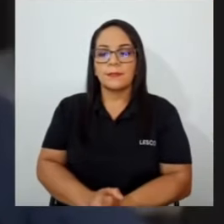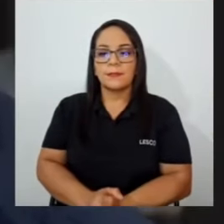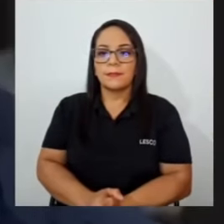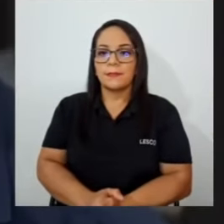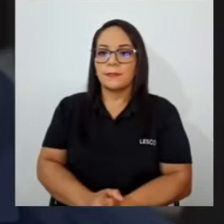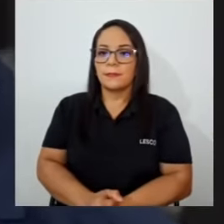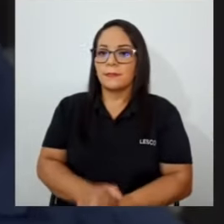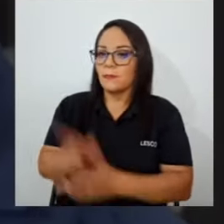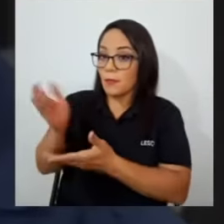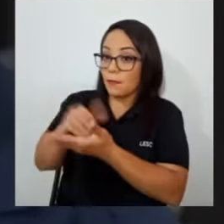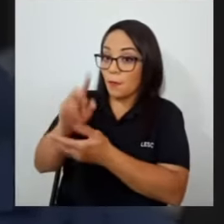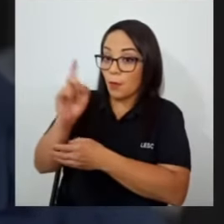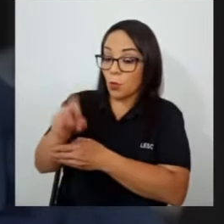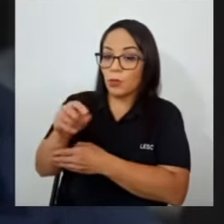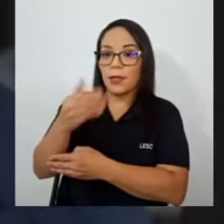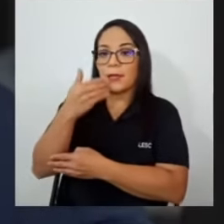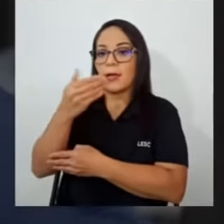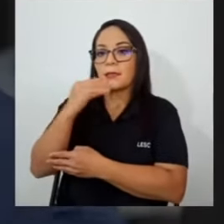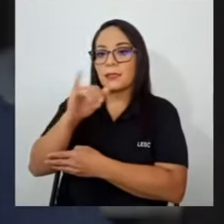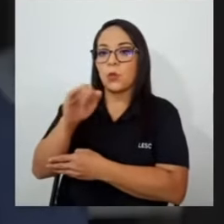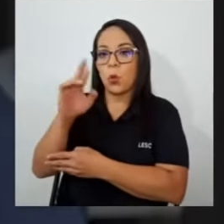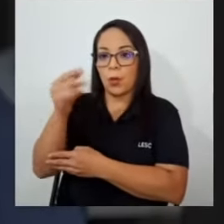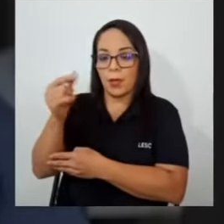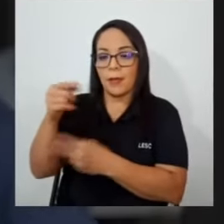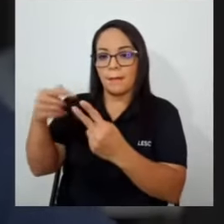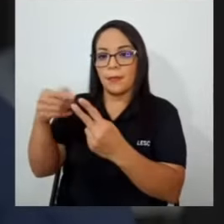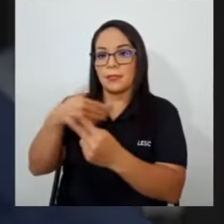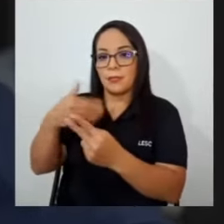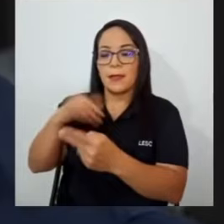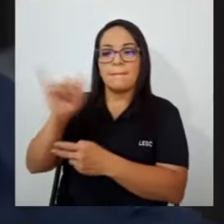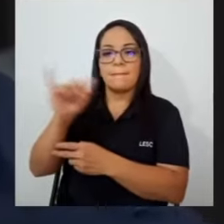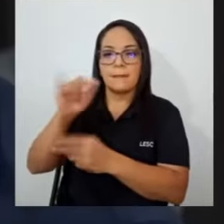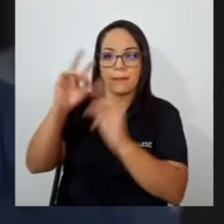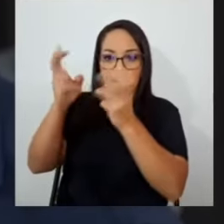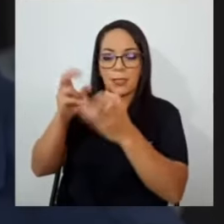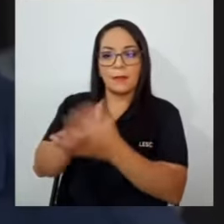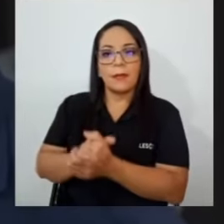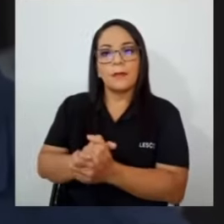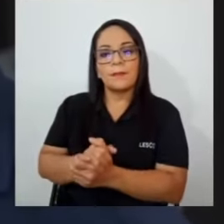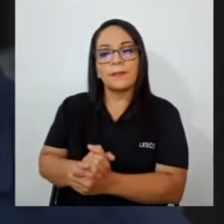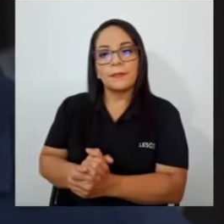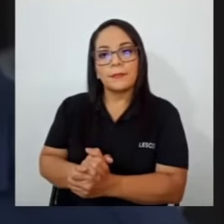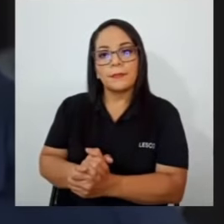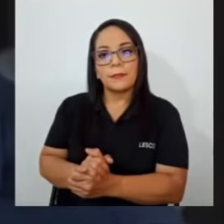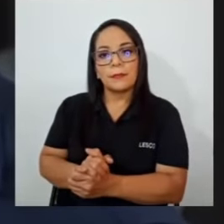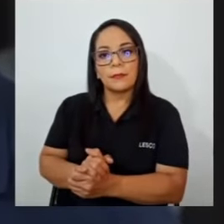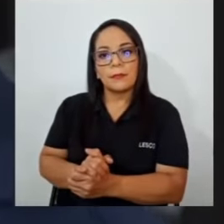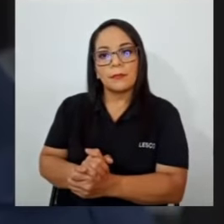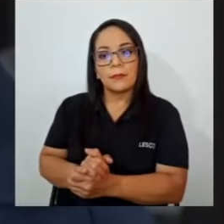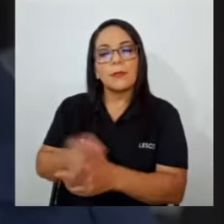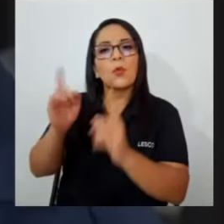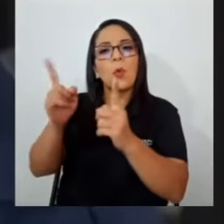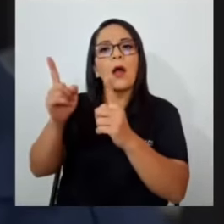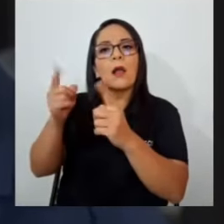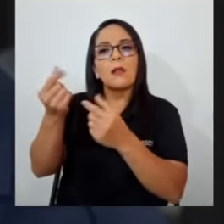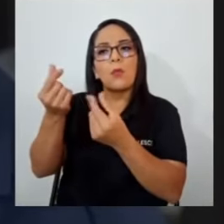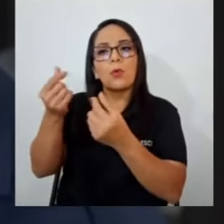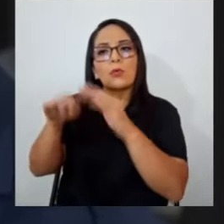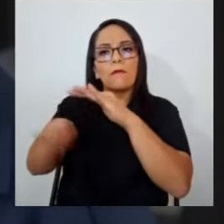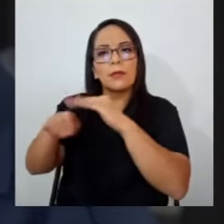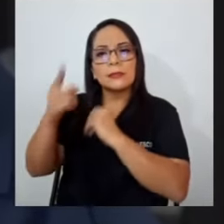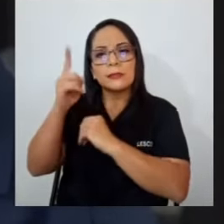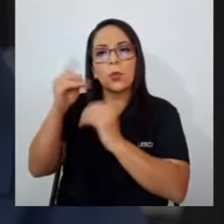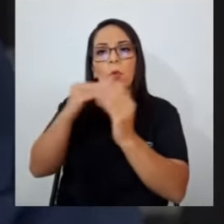Gracias, don Jorge, presidente. Yo quisiera, en ese mismo marco, por lo menos ya imagino que han hablado de cuál podría ser el monto base, se habla que es un millón de dólares